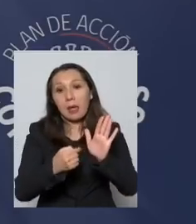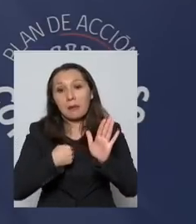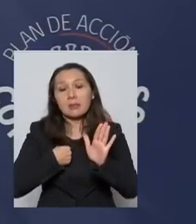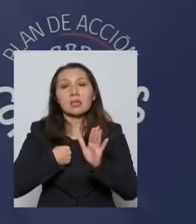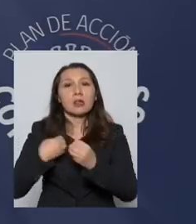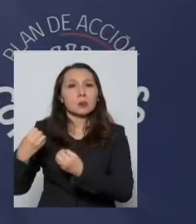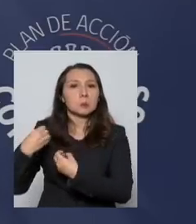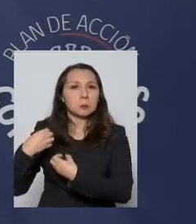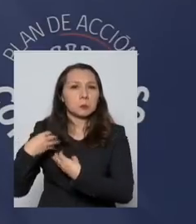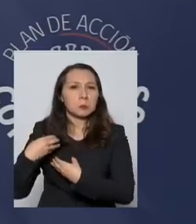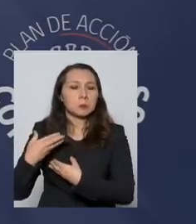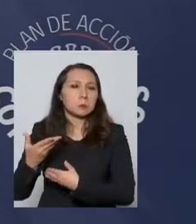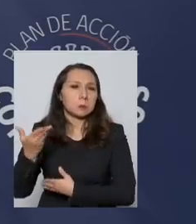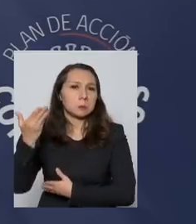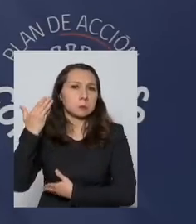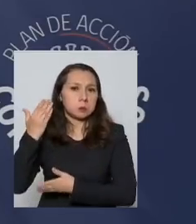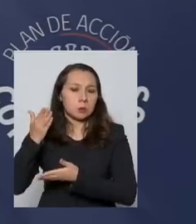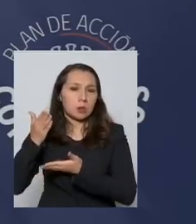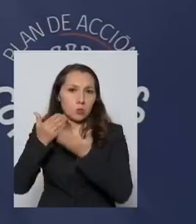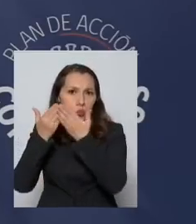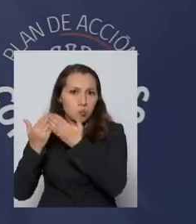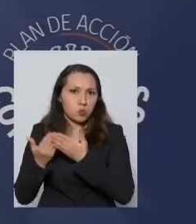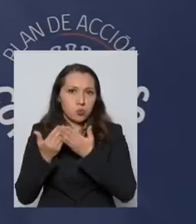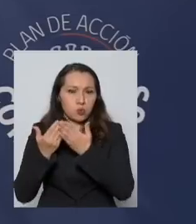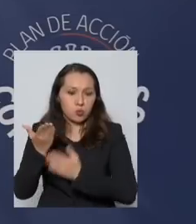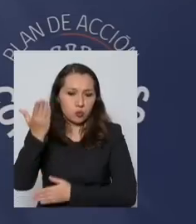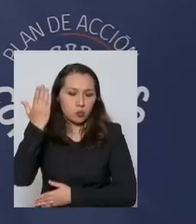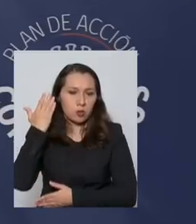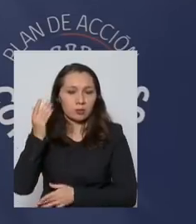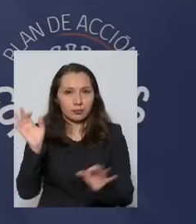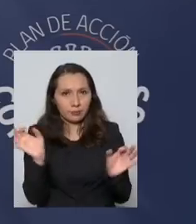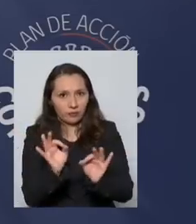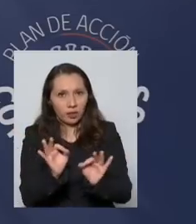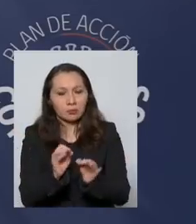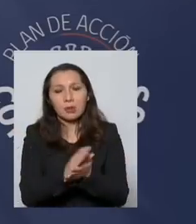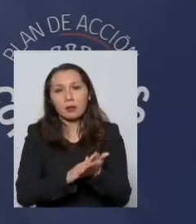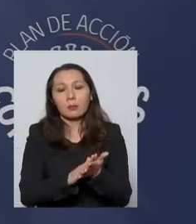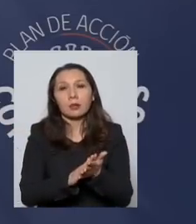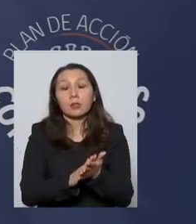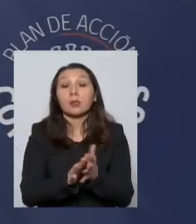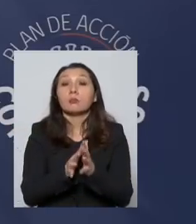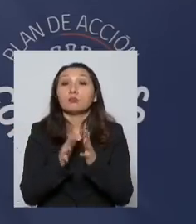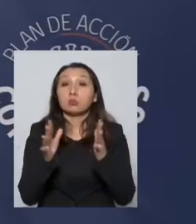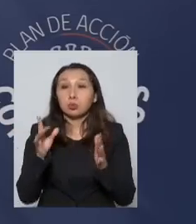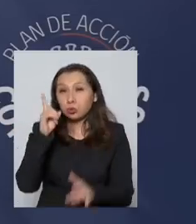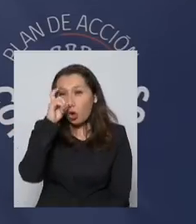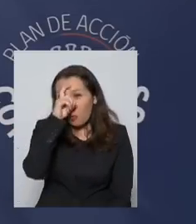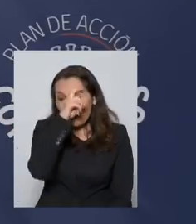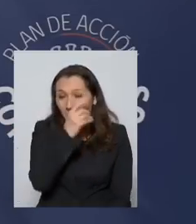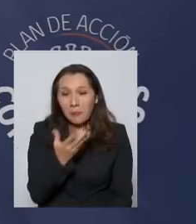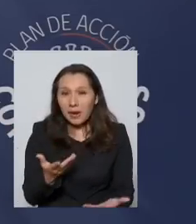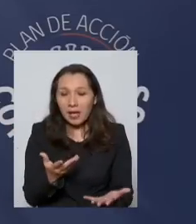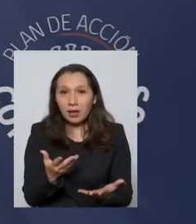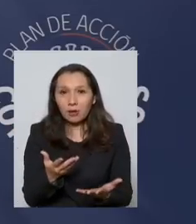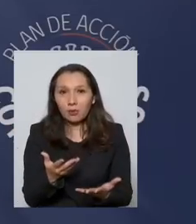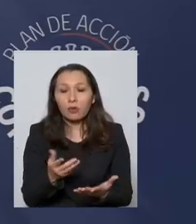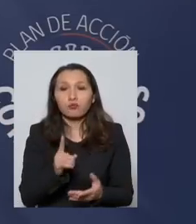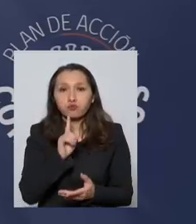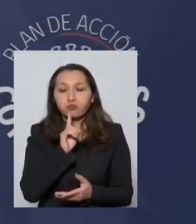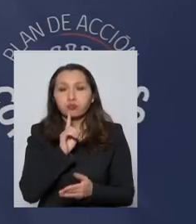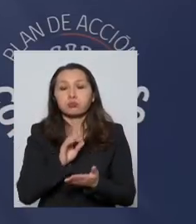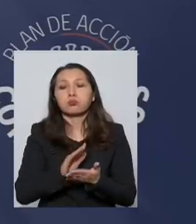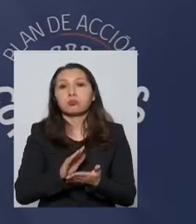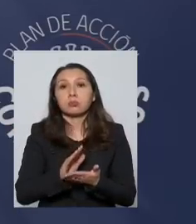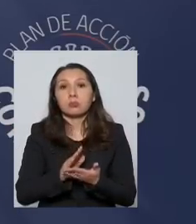formación en la escuela, es extraordinariamente complejo estar